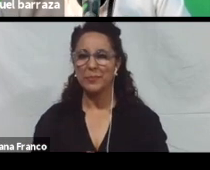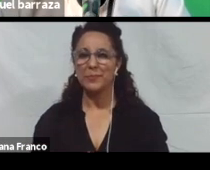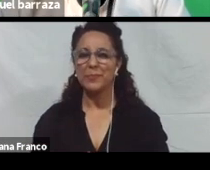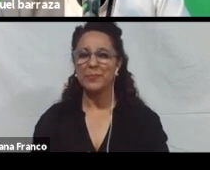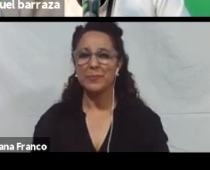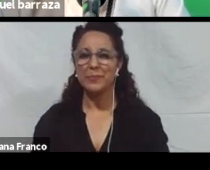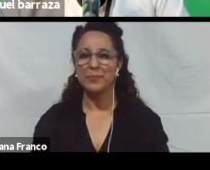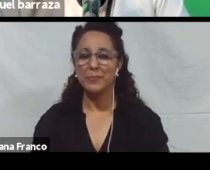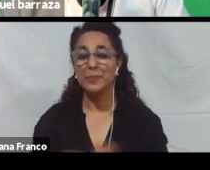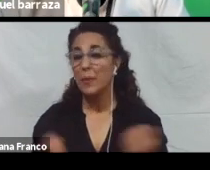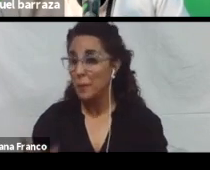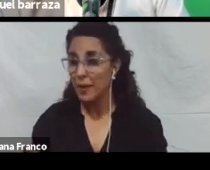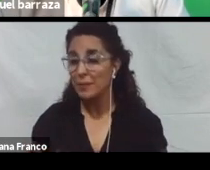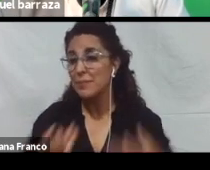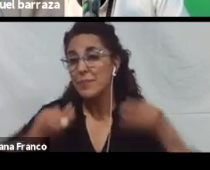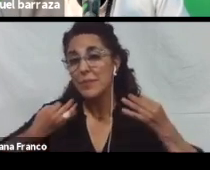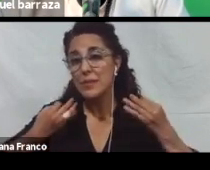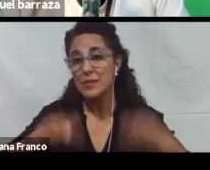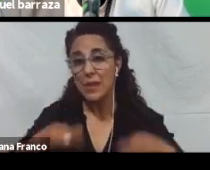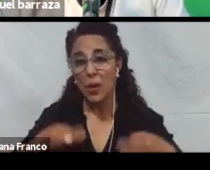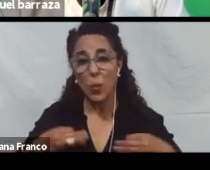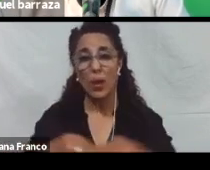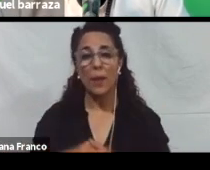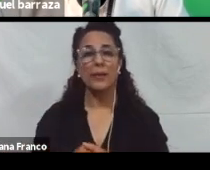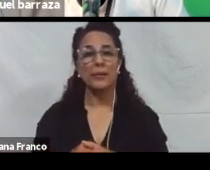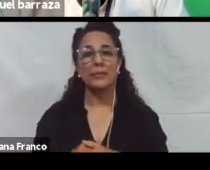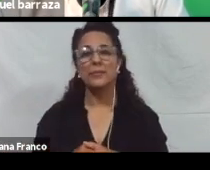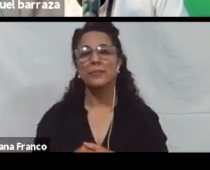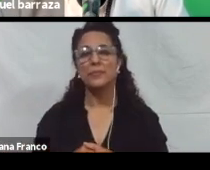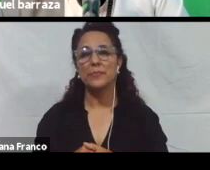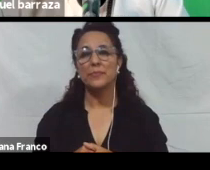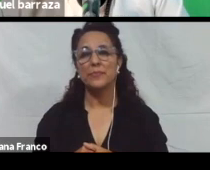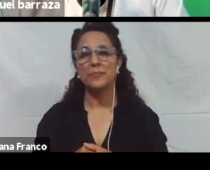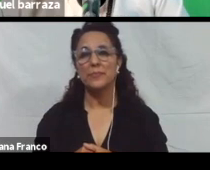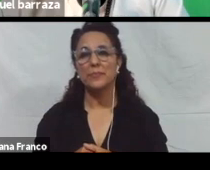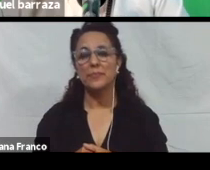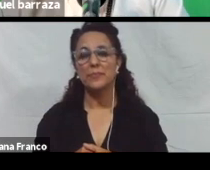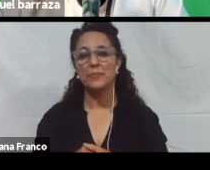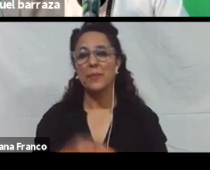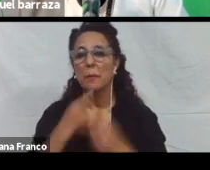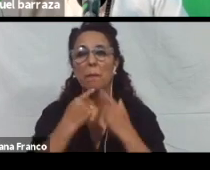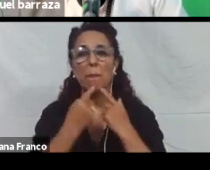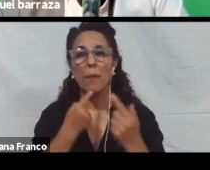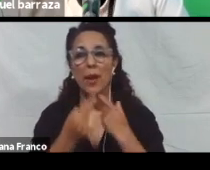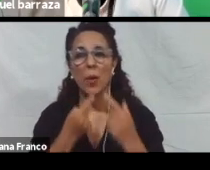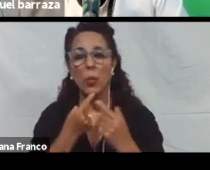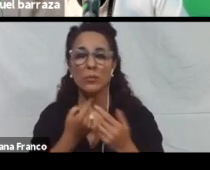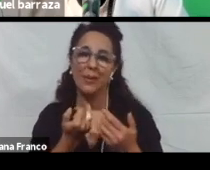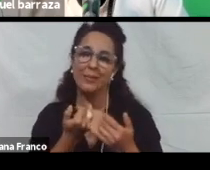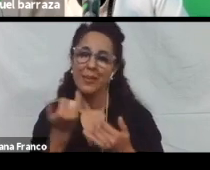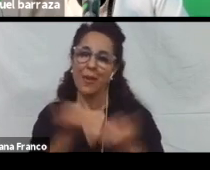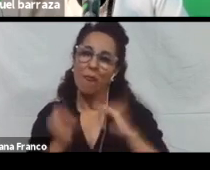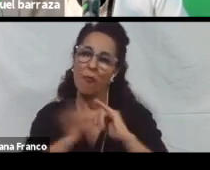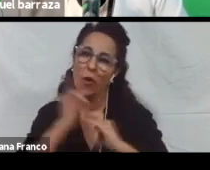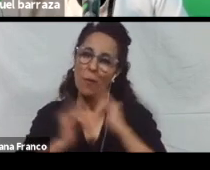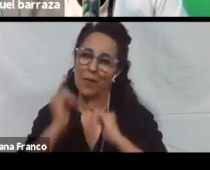Bien. Seguramente. Vamos a pasar ahora. A una fase de preguntas. Porque ya. Demasiada información. Y después vamos a ver.